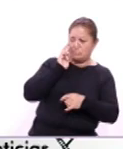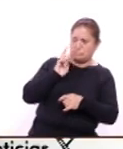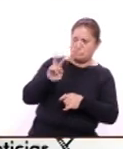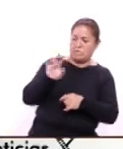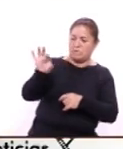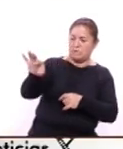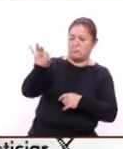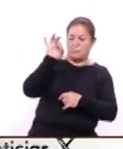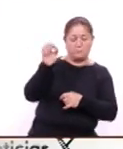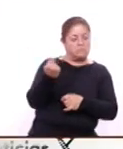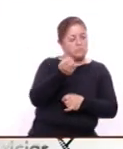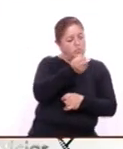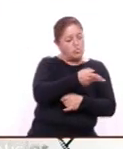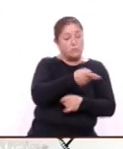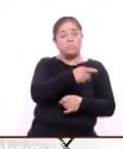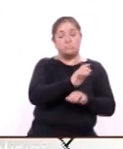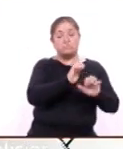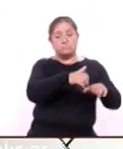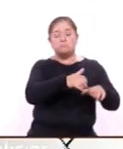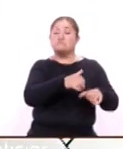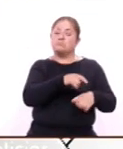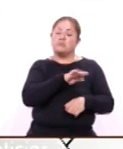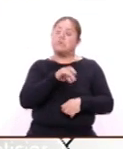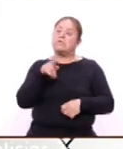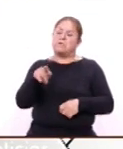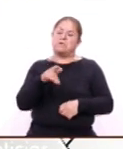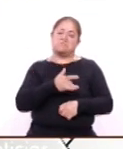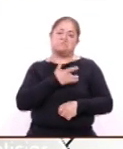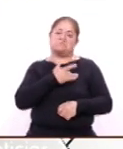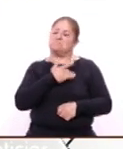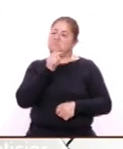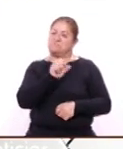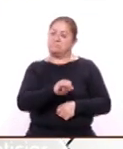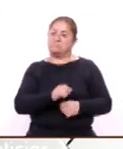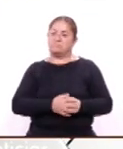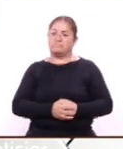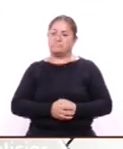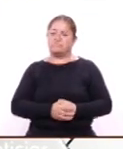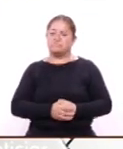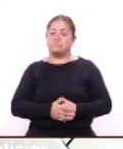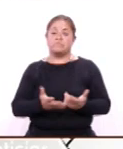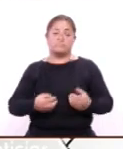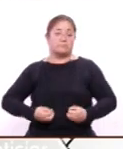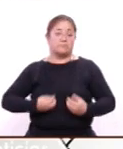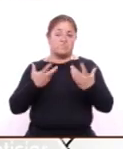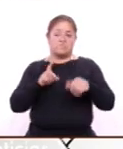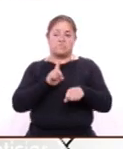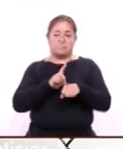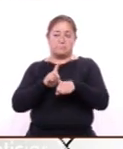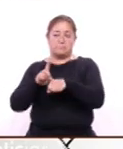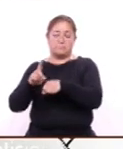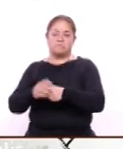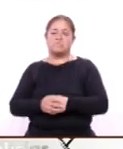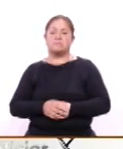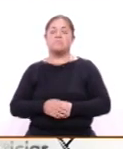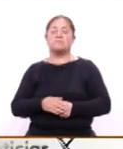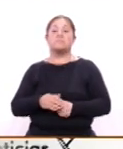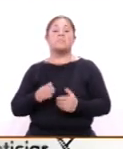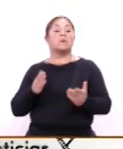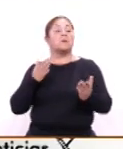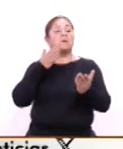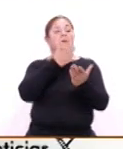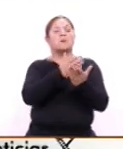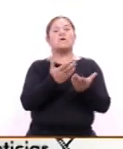ellos se sientan autosuficientes y lo sean, se sientan y sean autosuficientes en la vida cotidiana. ¿Cómo llegan ahí?